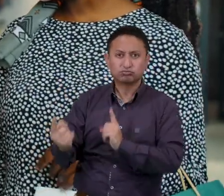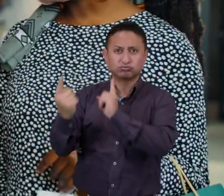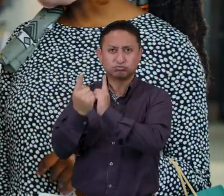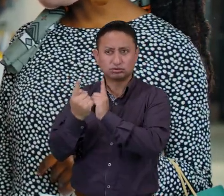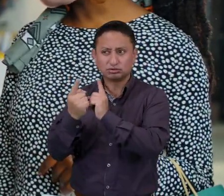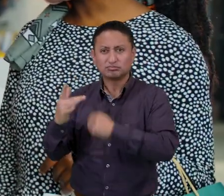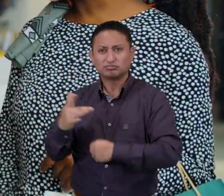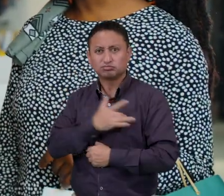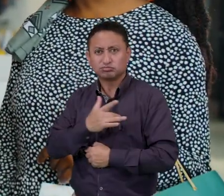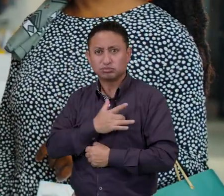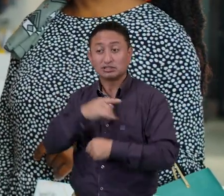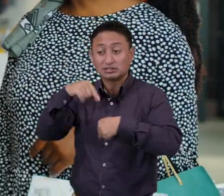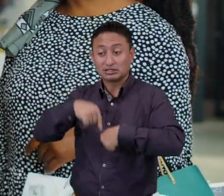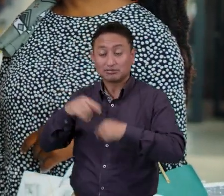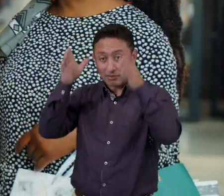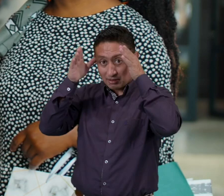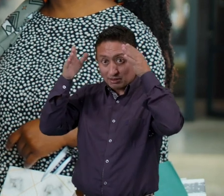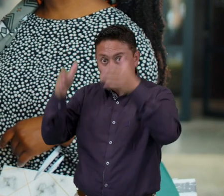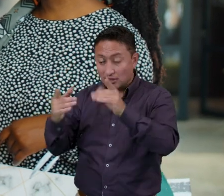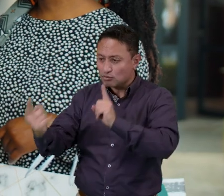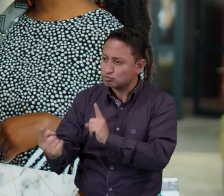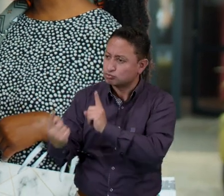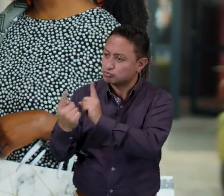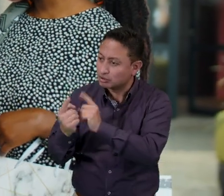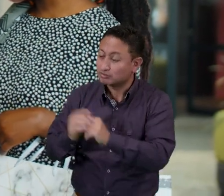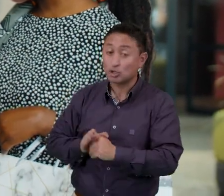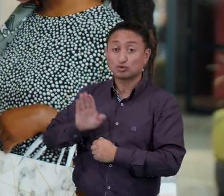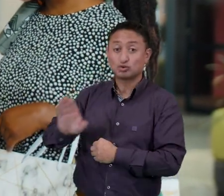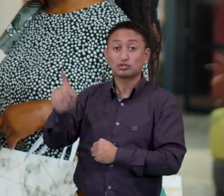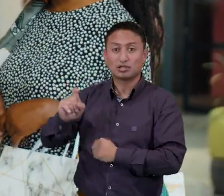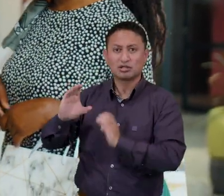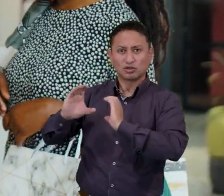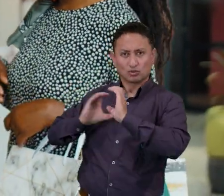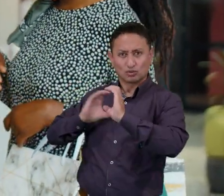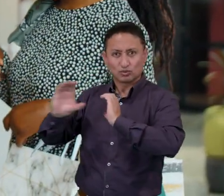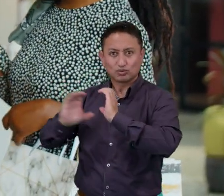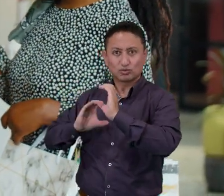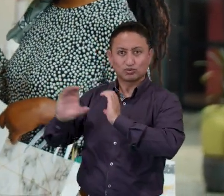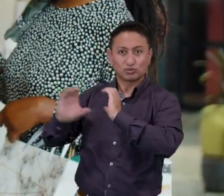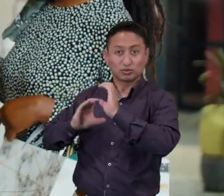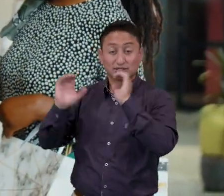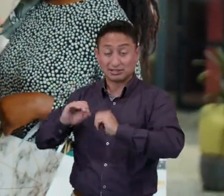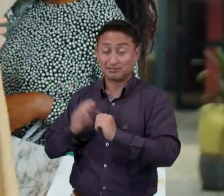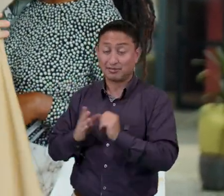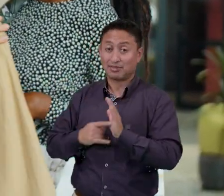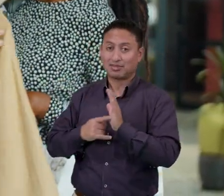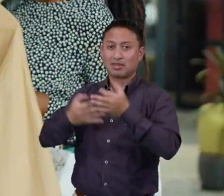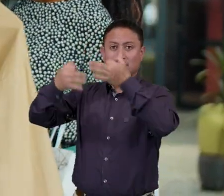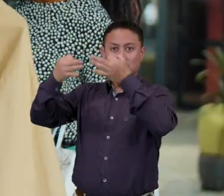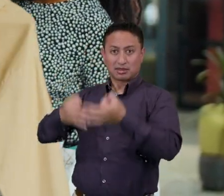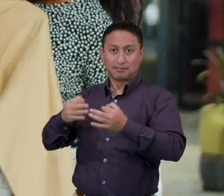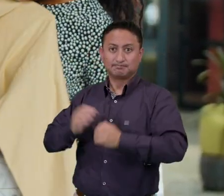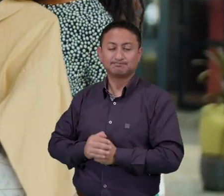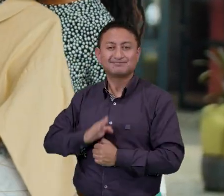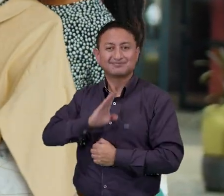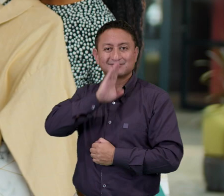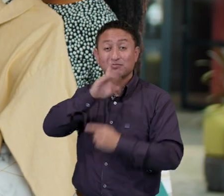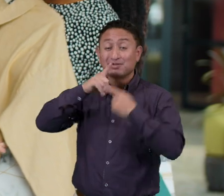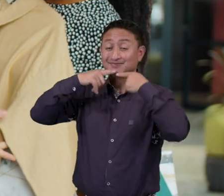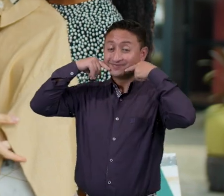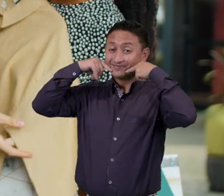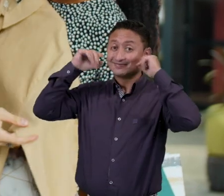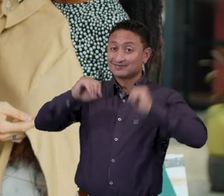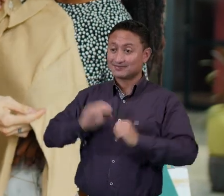venta debe tender al enfoque total al cliente, procurando una comunicación fluida y una presentación efectiva, siempre